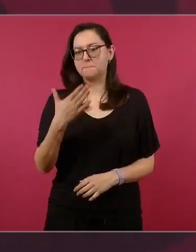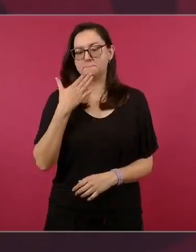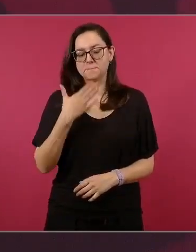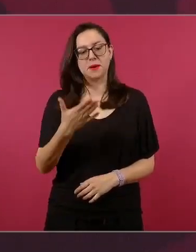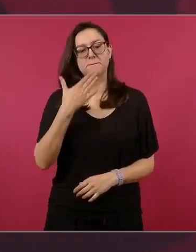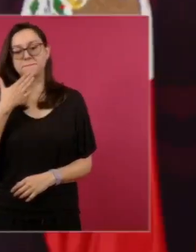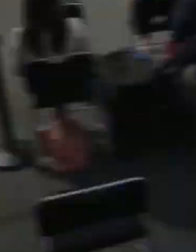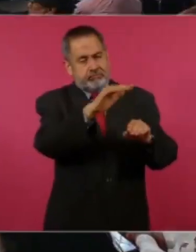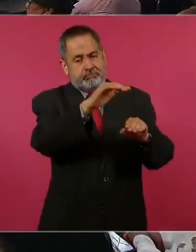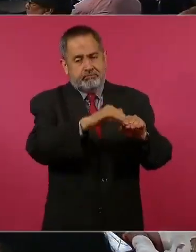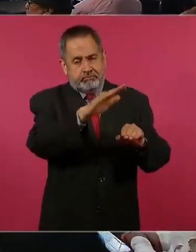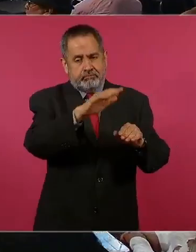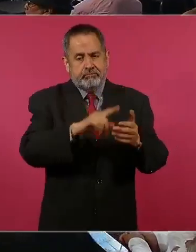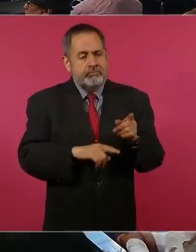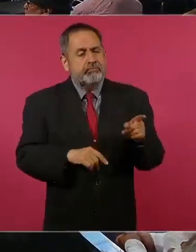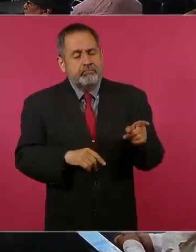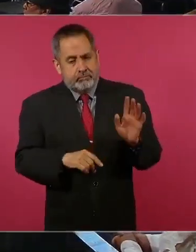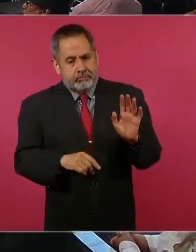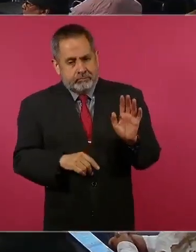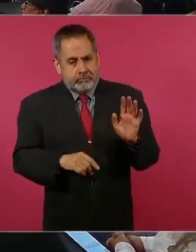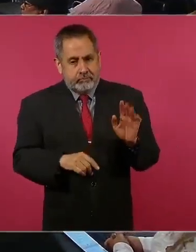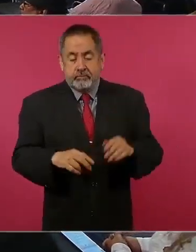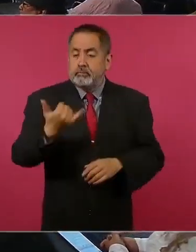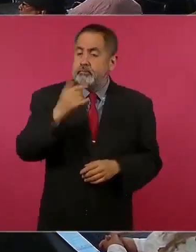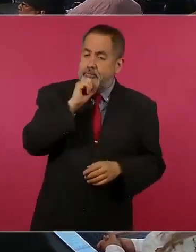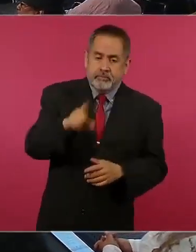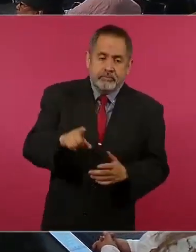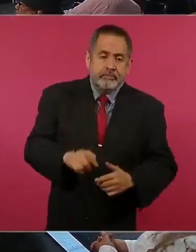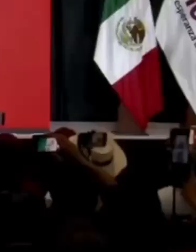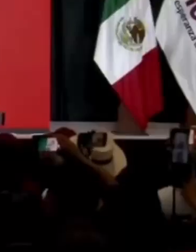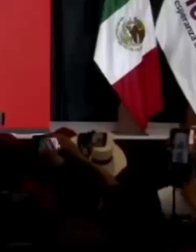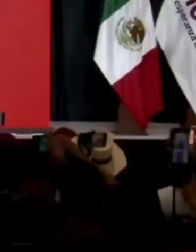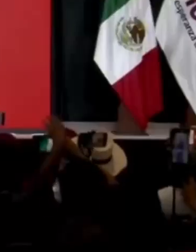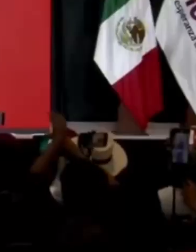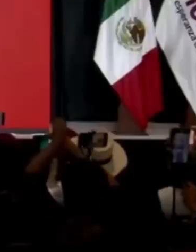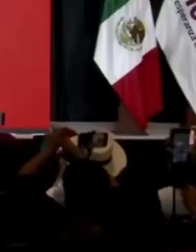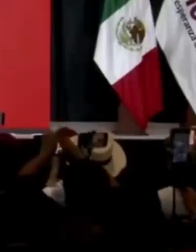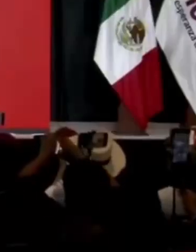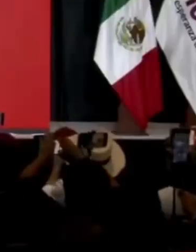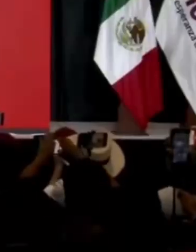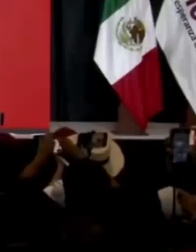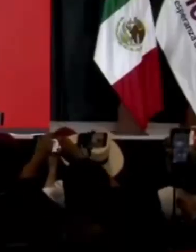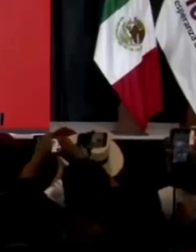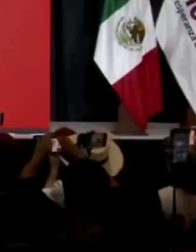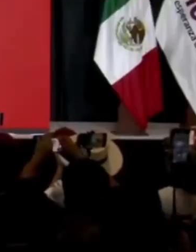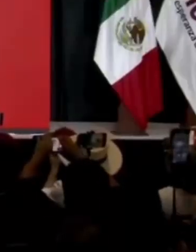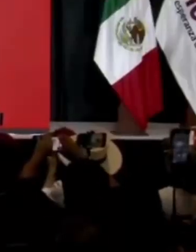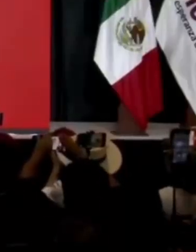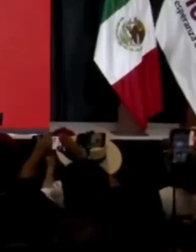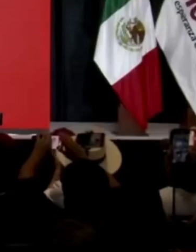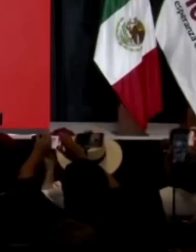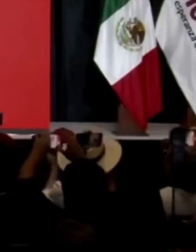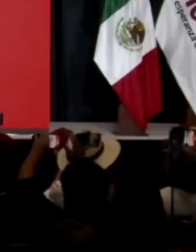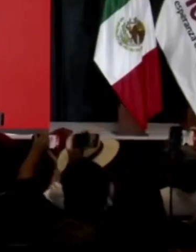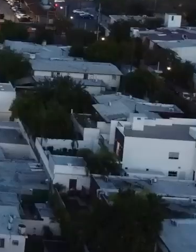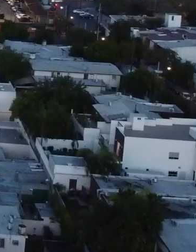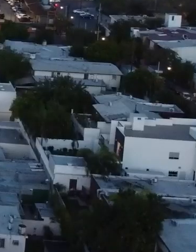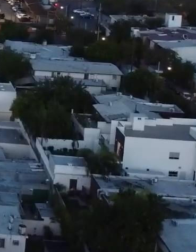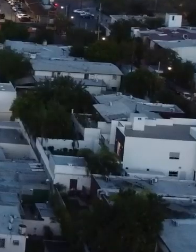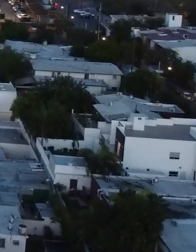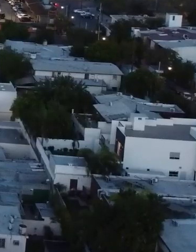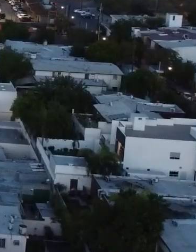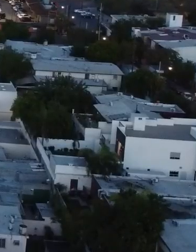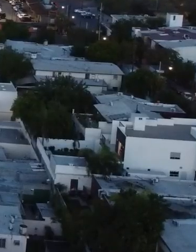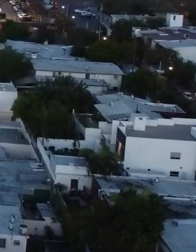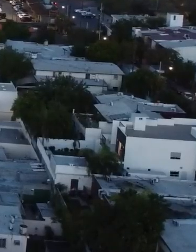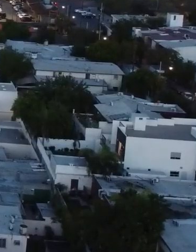estoy muy contento. Luego que Claudia Sheinbaum ganara la elección presidencial, el presidente Andrés Manuel López Obrador aseguró que a México